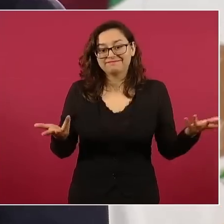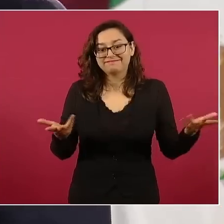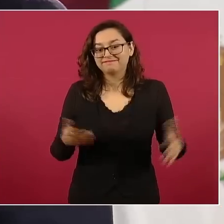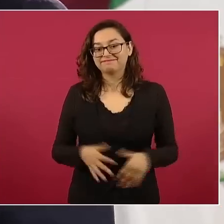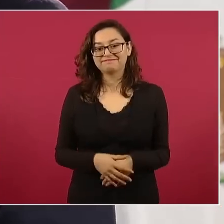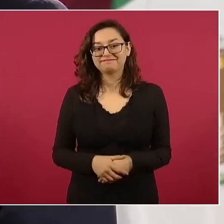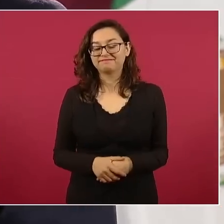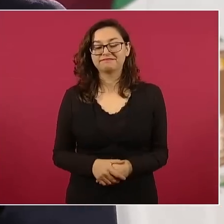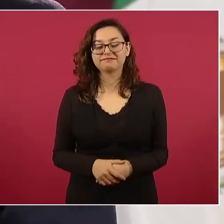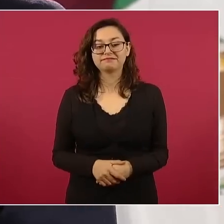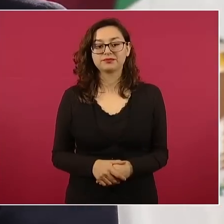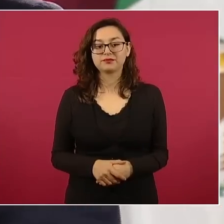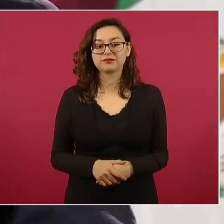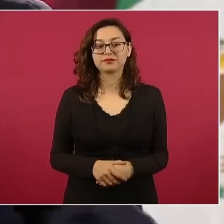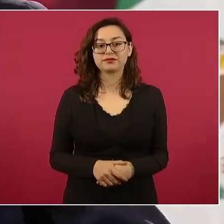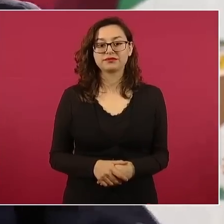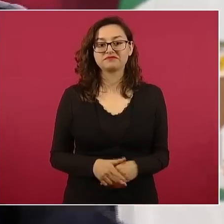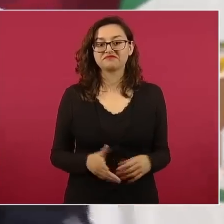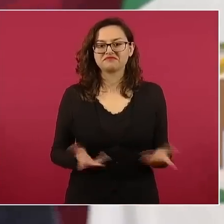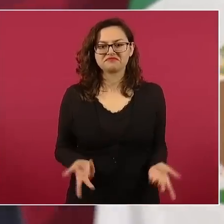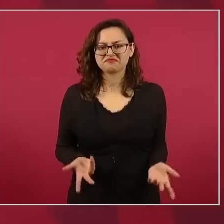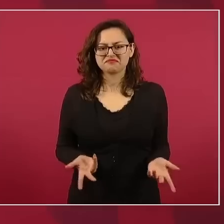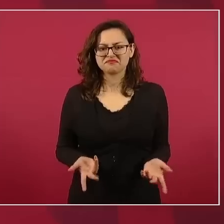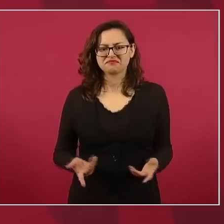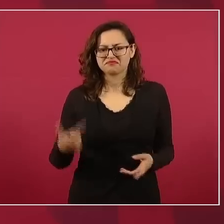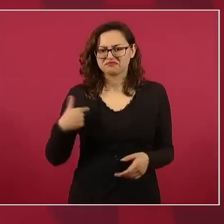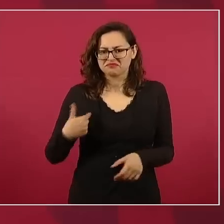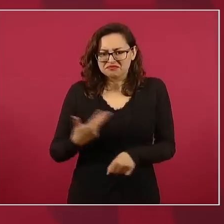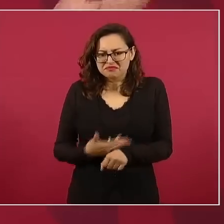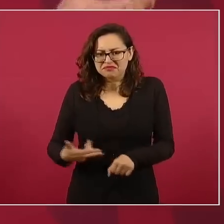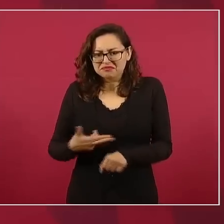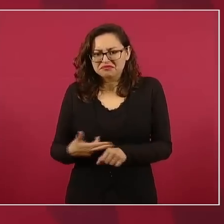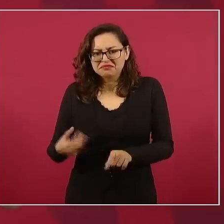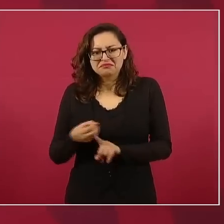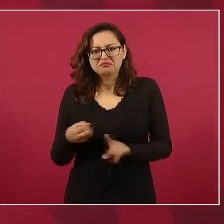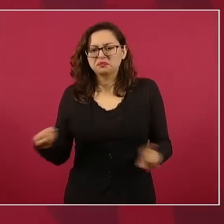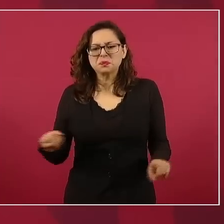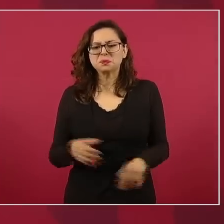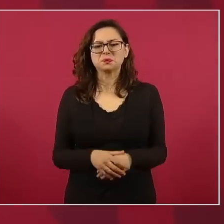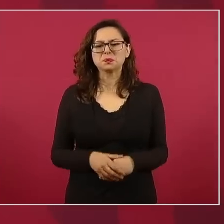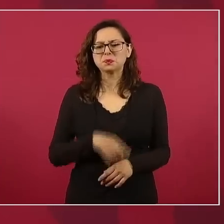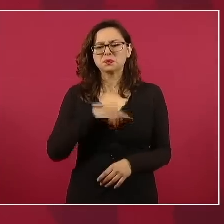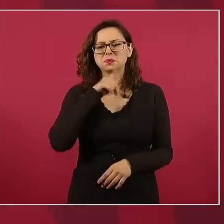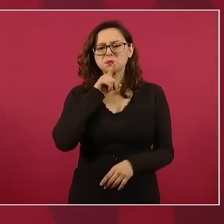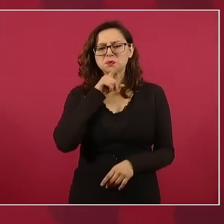No se organizó nada, todo fue espontáneo